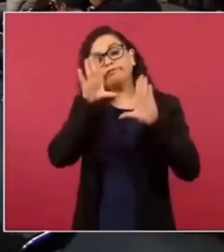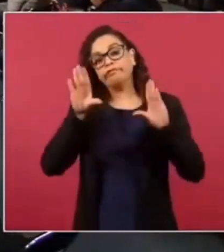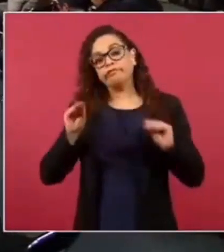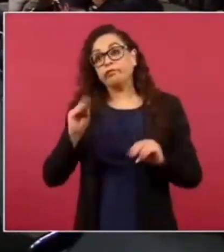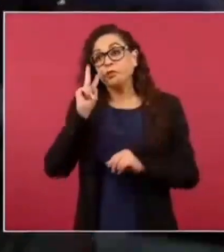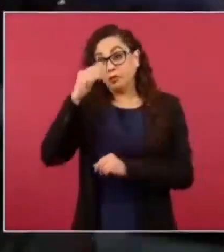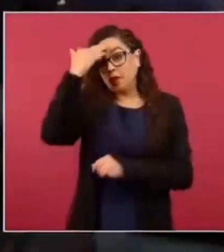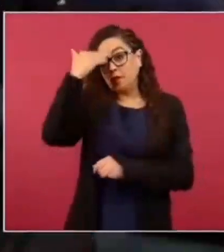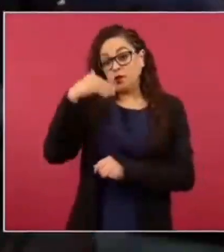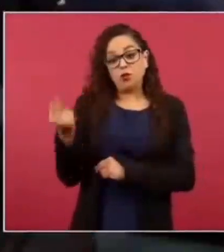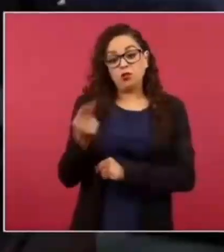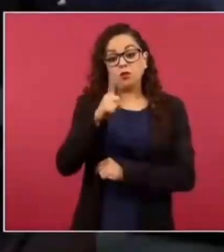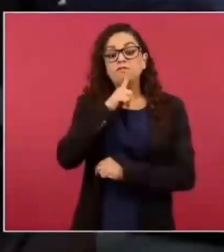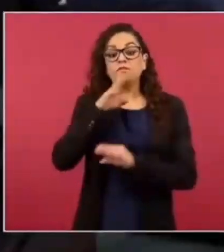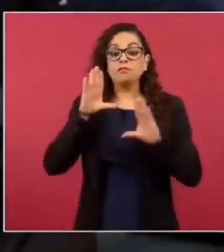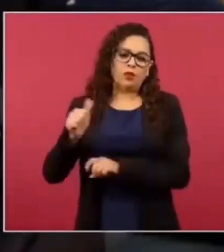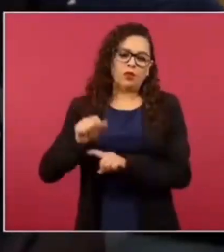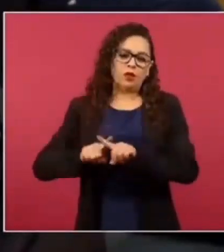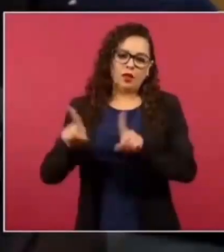Pero digo, ese es otro asunto.